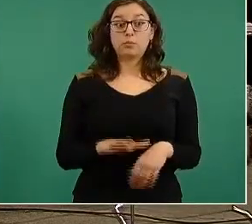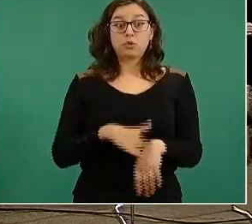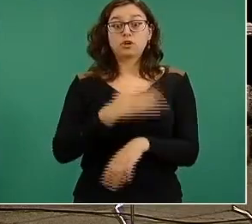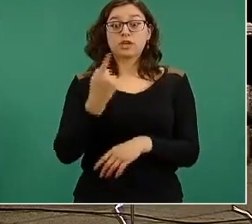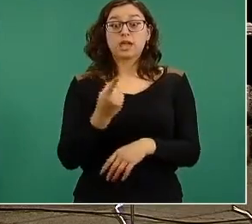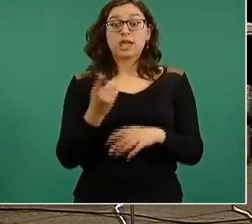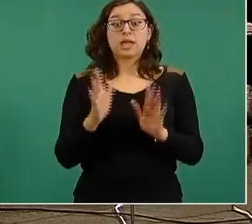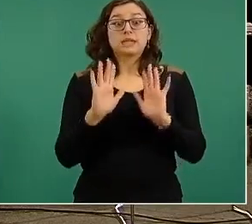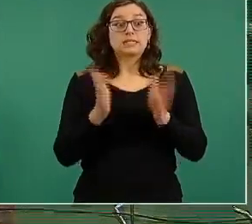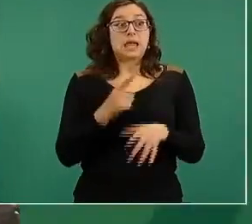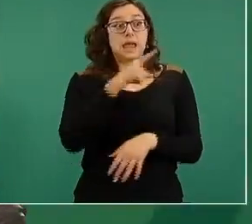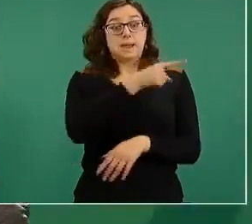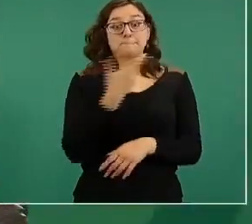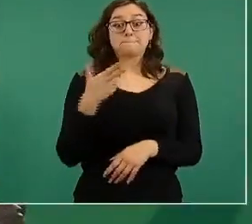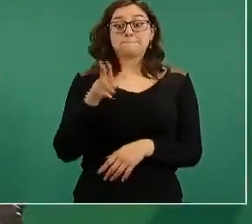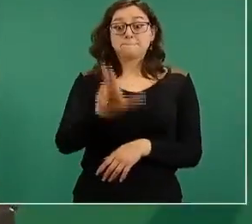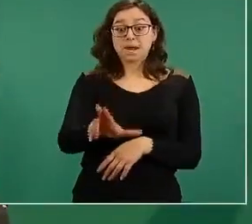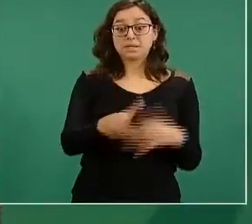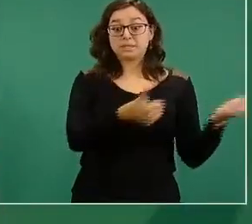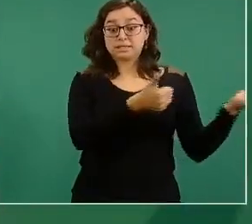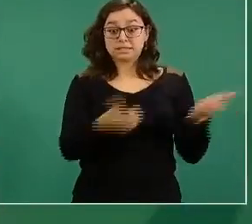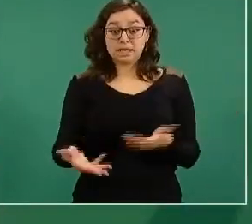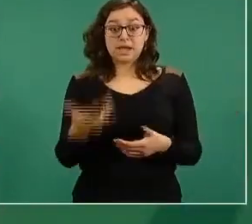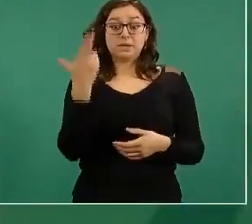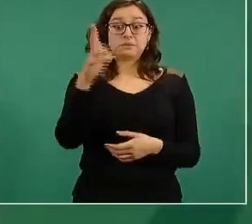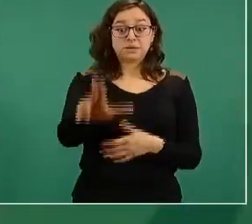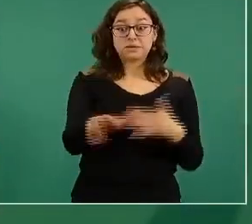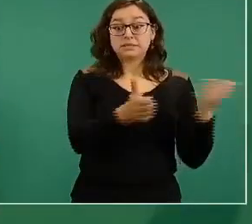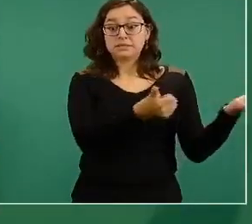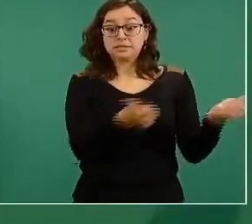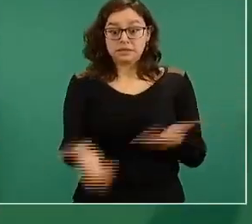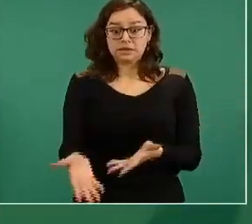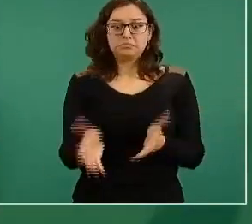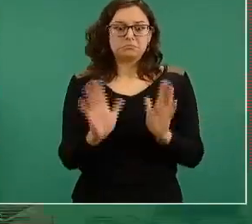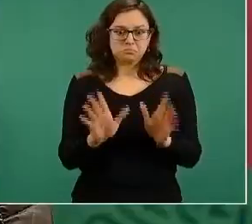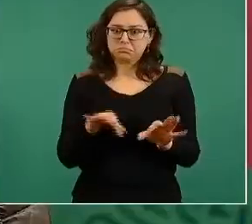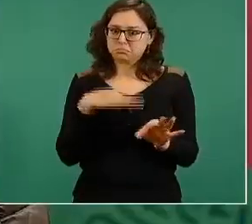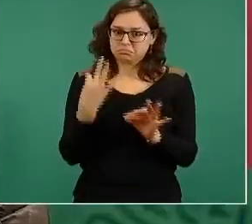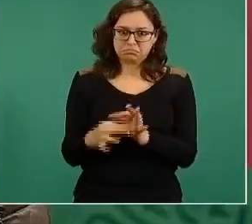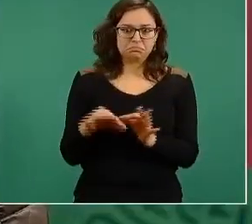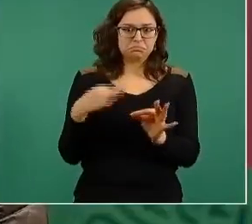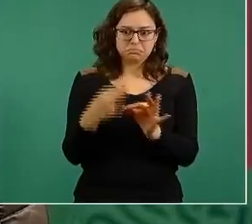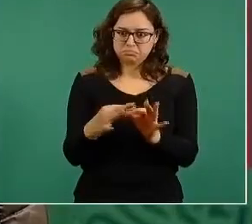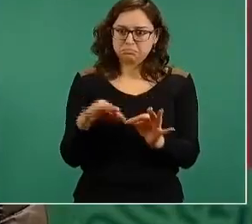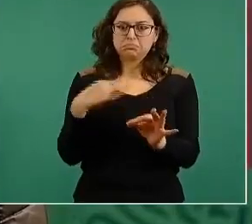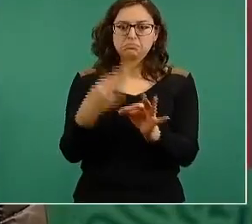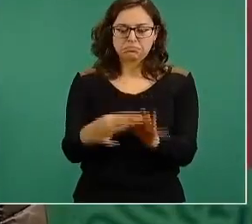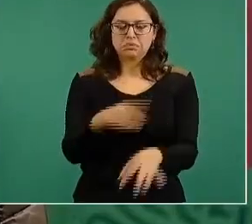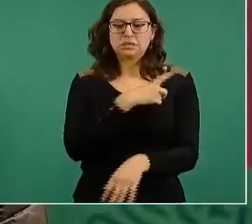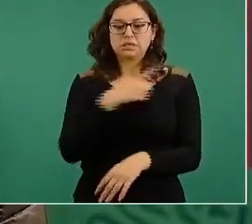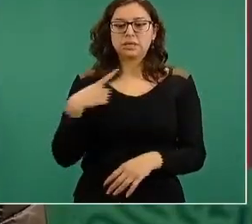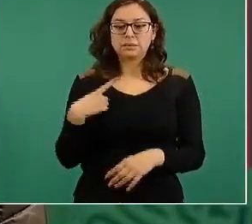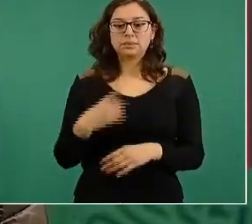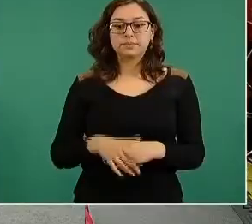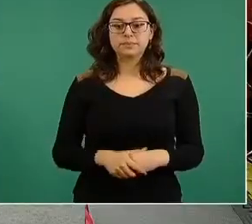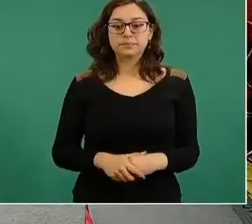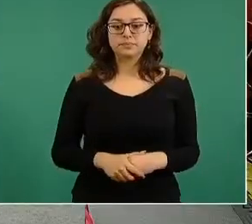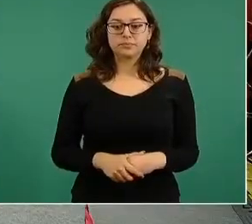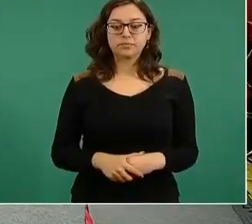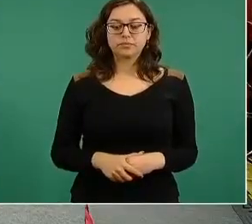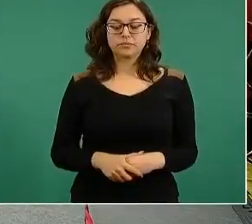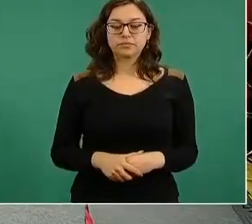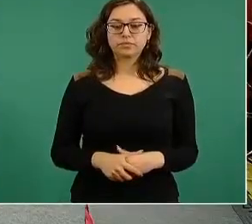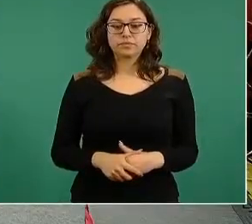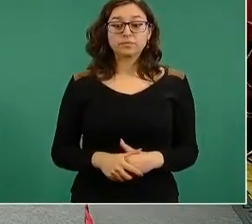martes y así se estarán aplicando todas las dosis. ¿Cuál es 100% del personal de